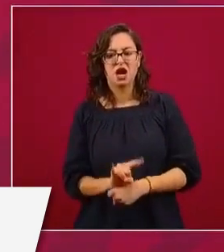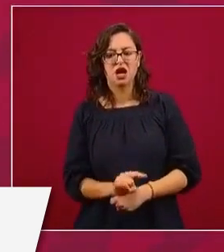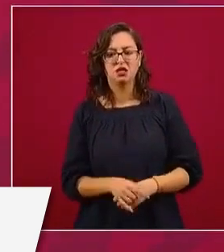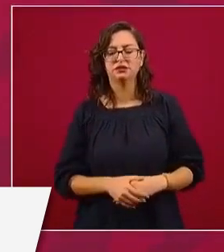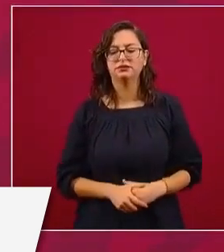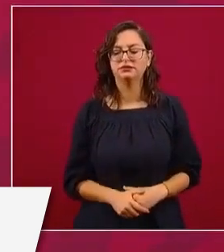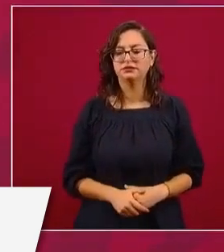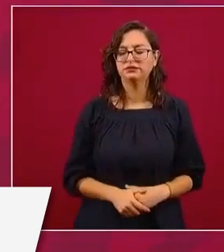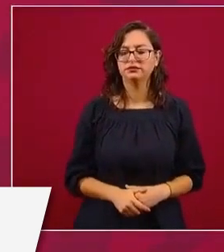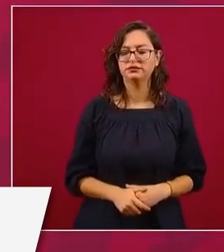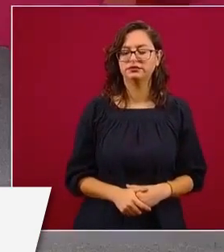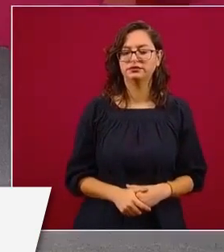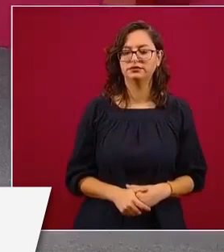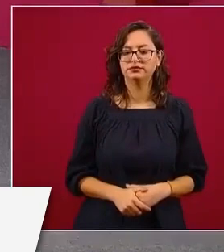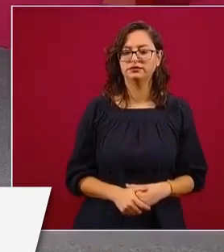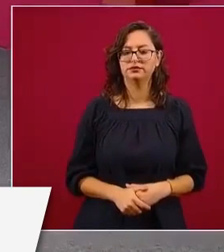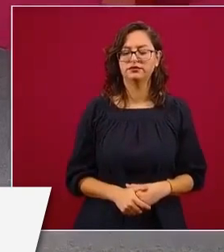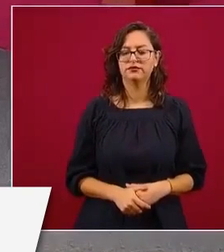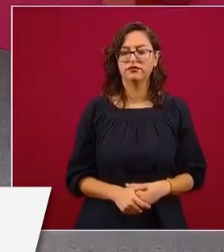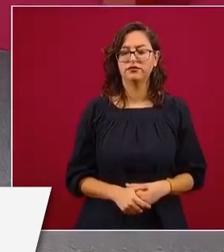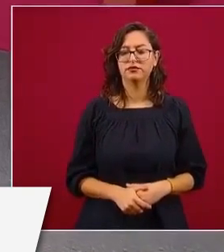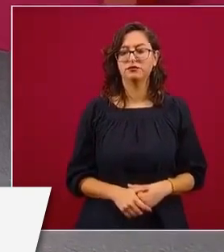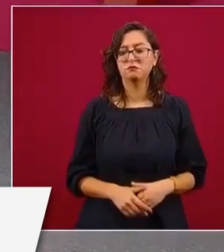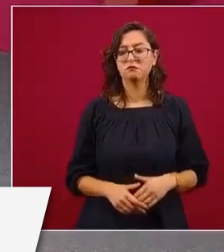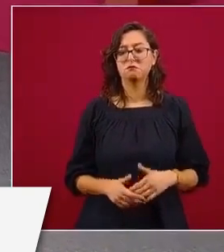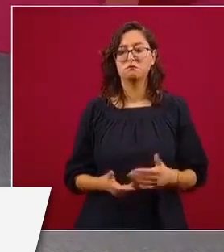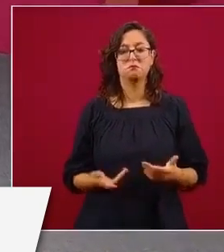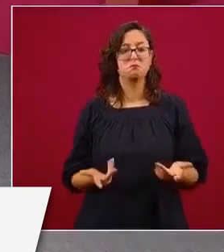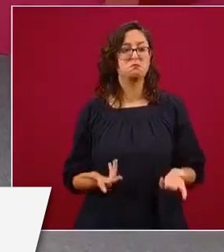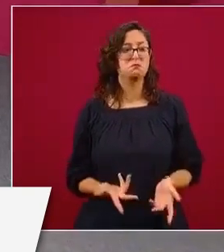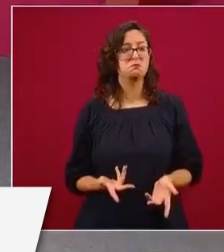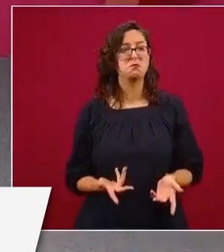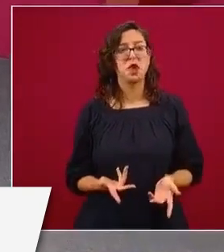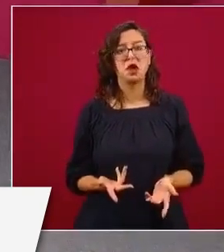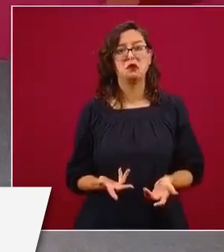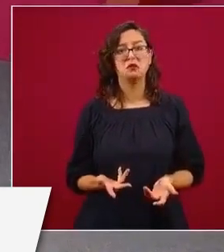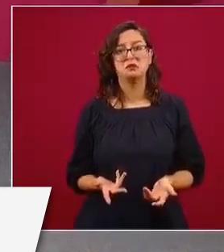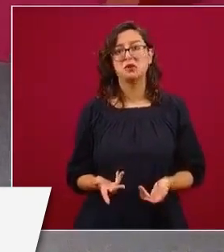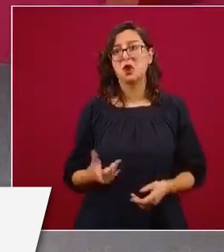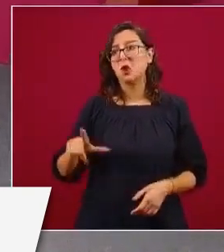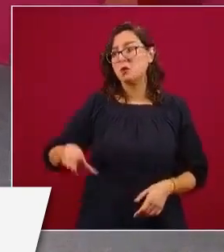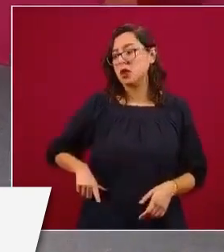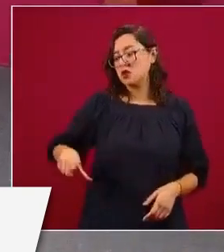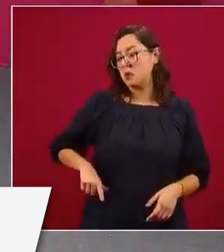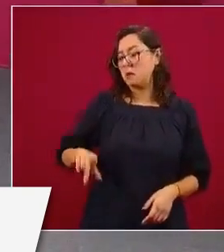Si acaso era una oficina para firmar contratos,